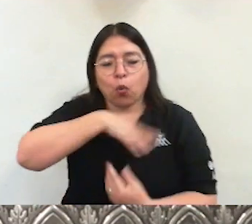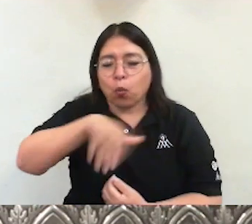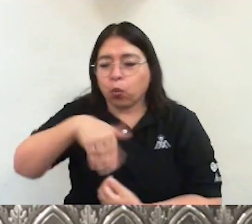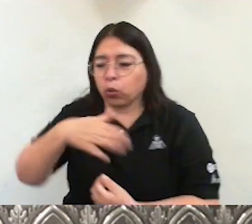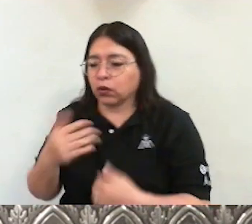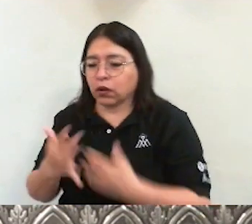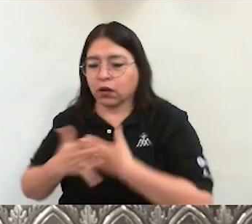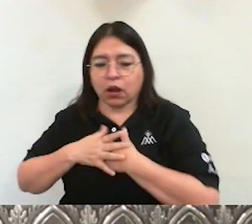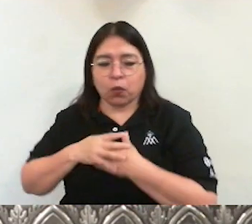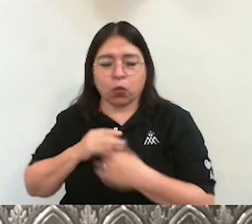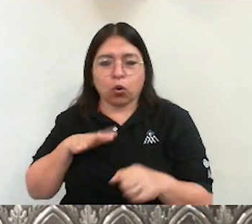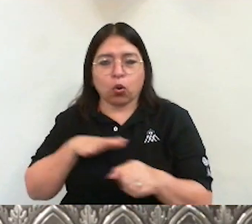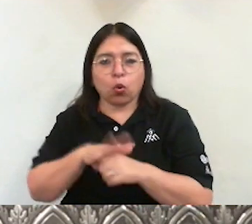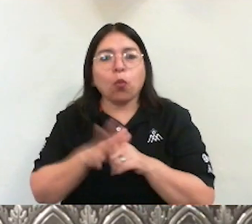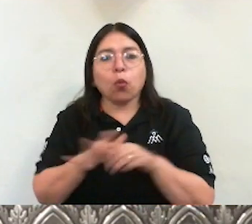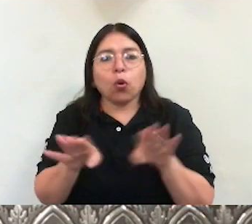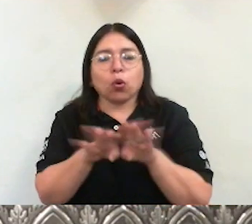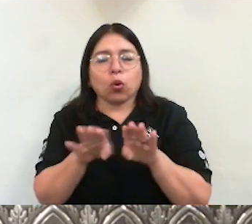la palabra del Señor.